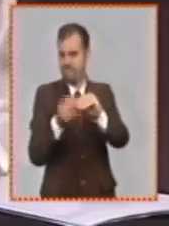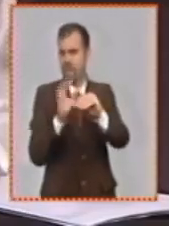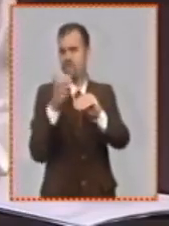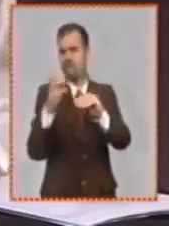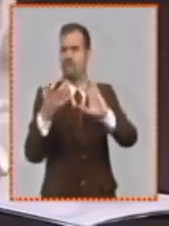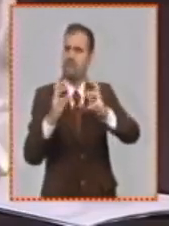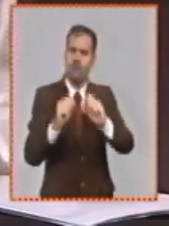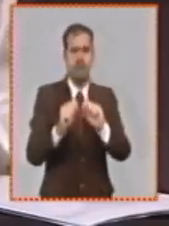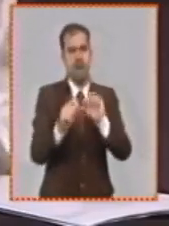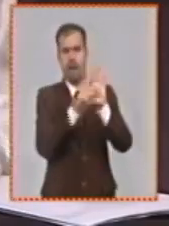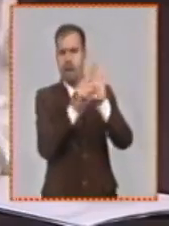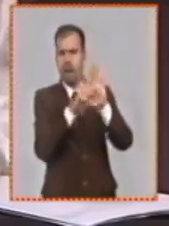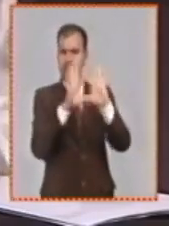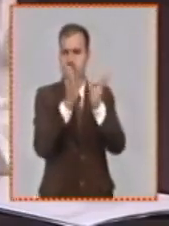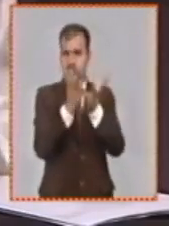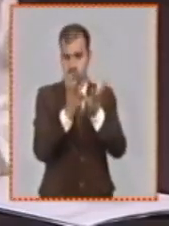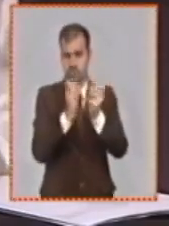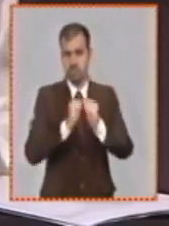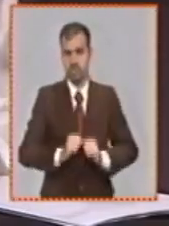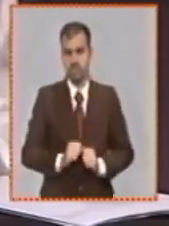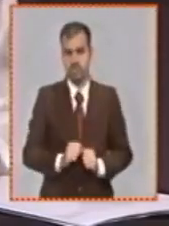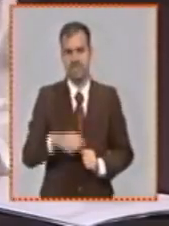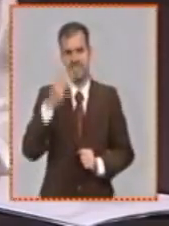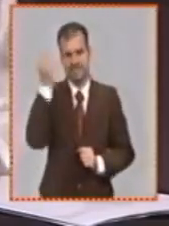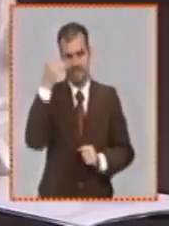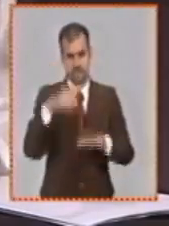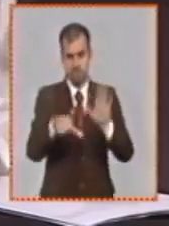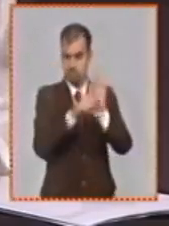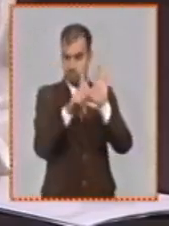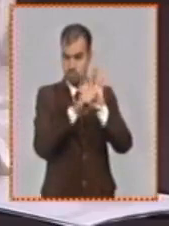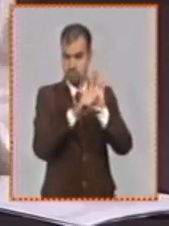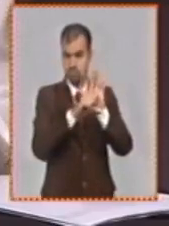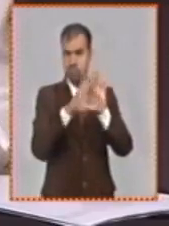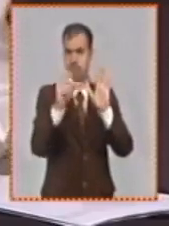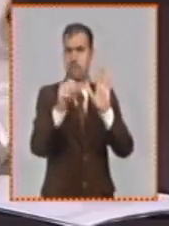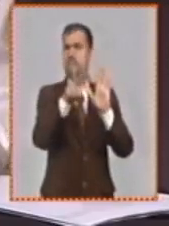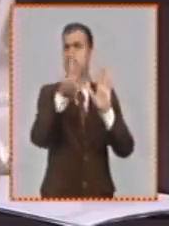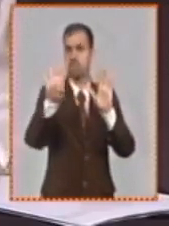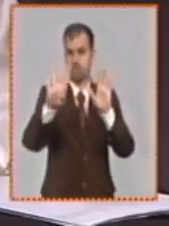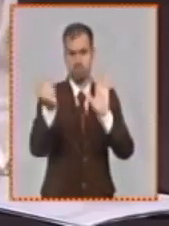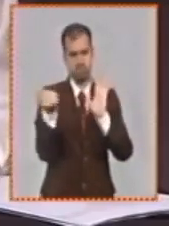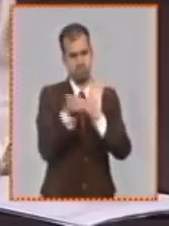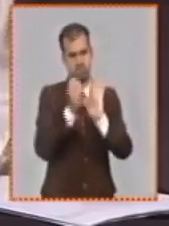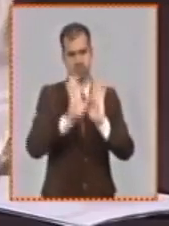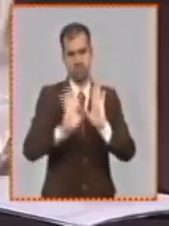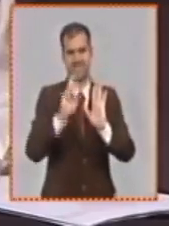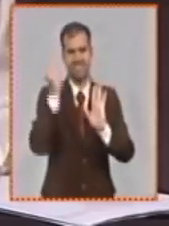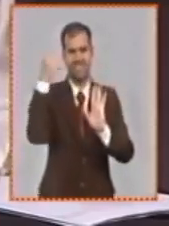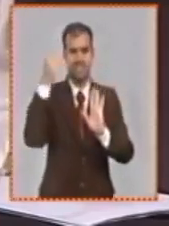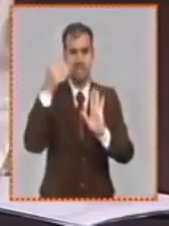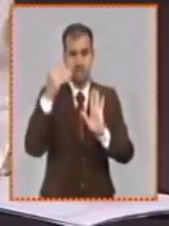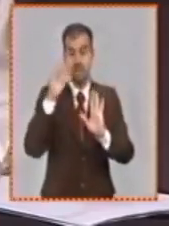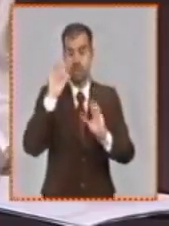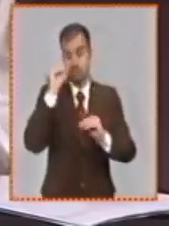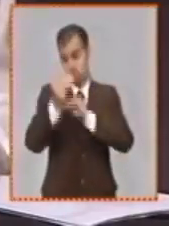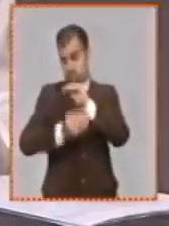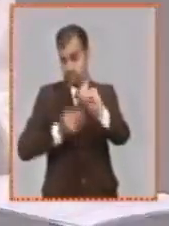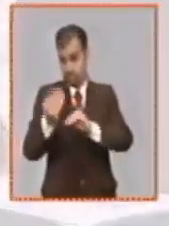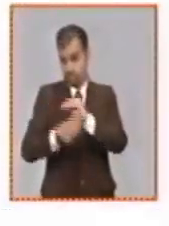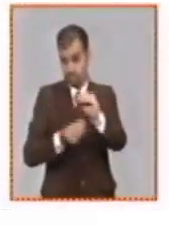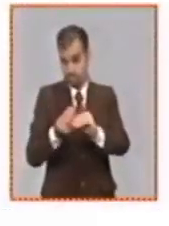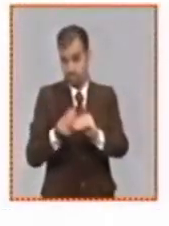autoridades. Debemos partir de explicar que el decreto 24, aprobado en ocasión del ordenamiento